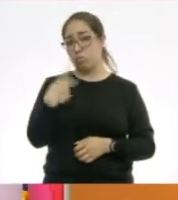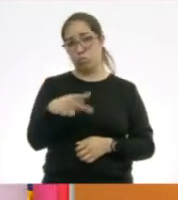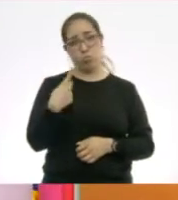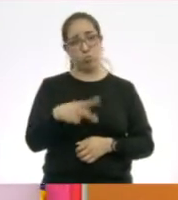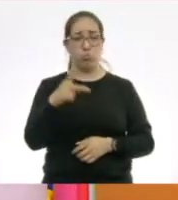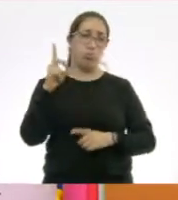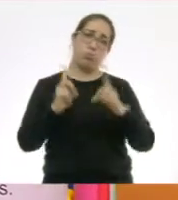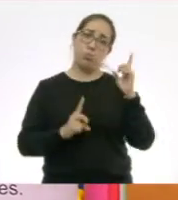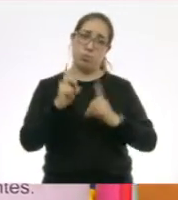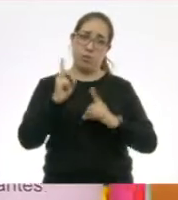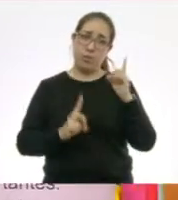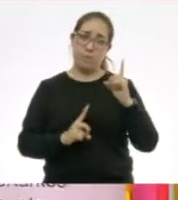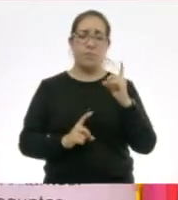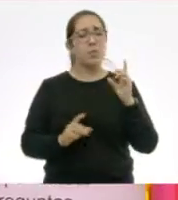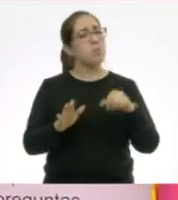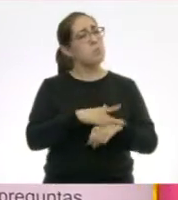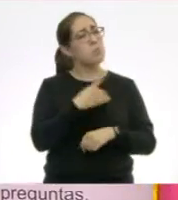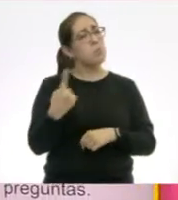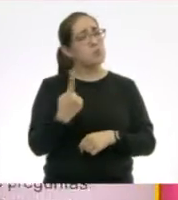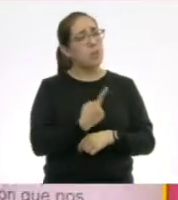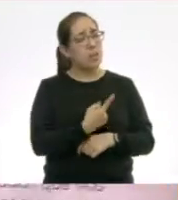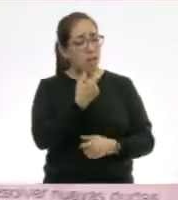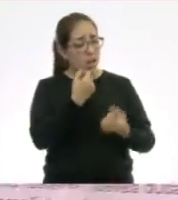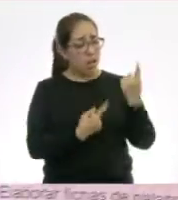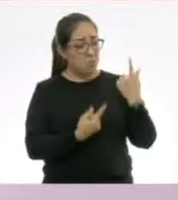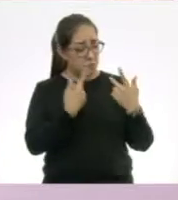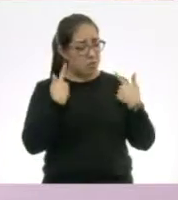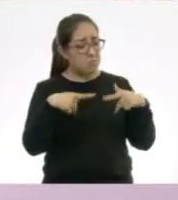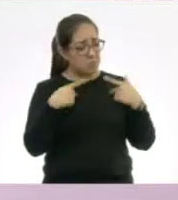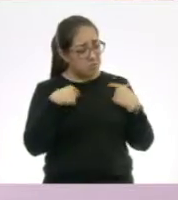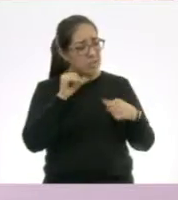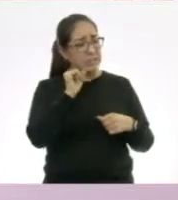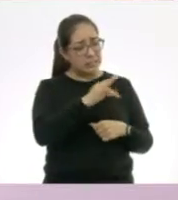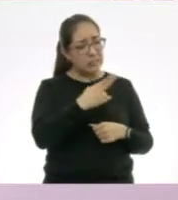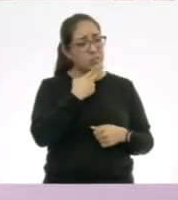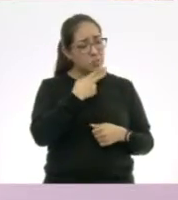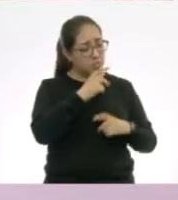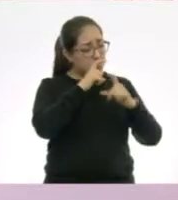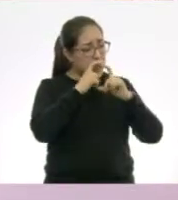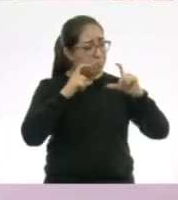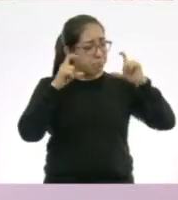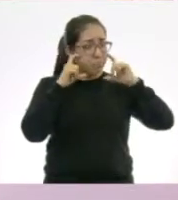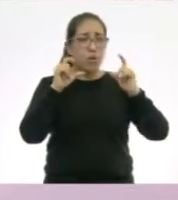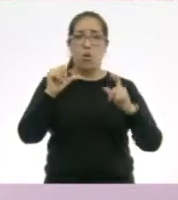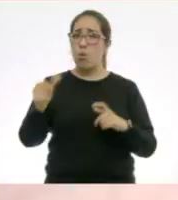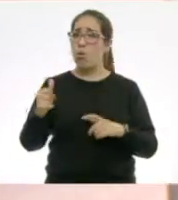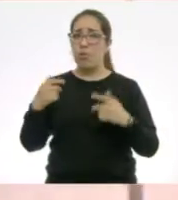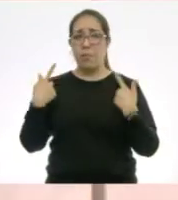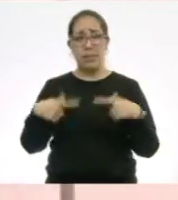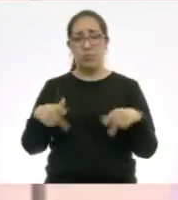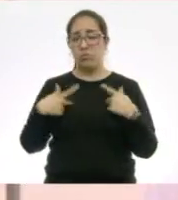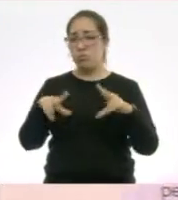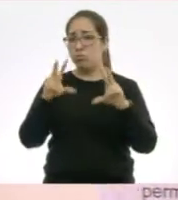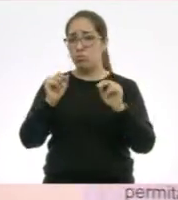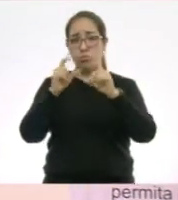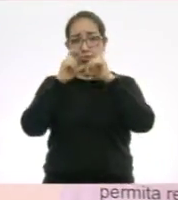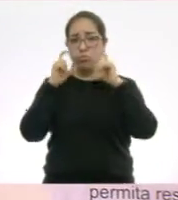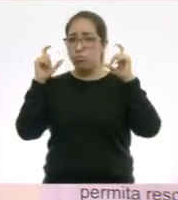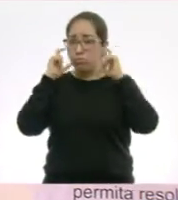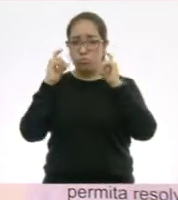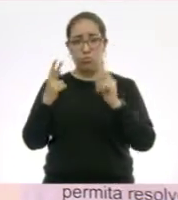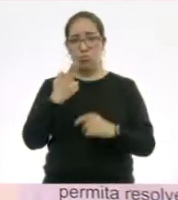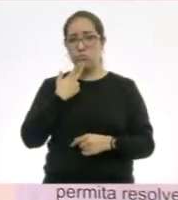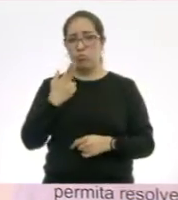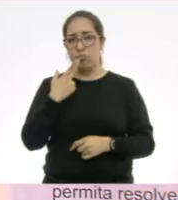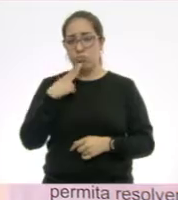unas personas las usan cobrebocas y otras no. Y esto les surge a partir de lo que sabe,